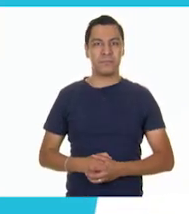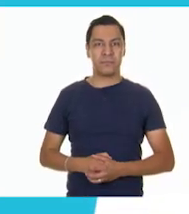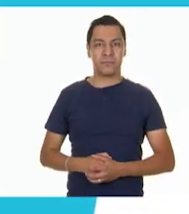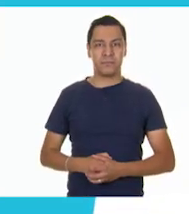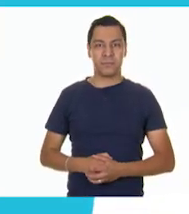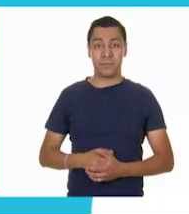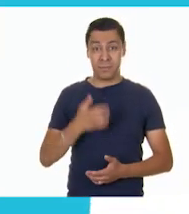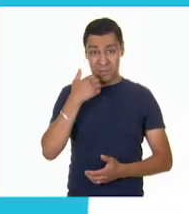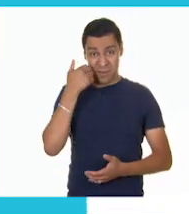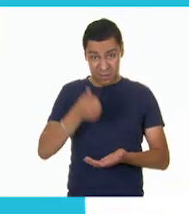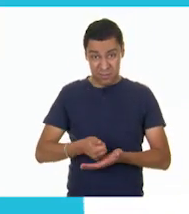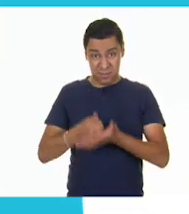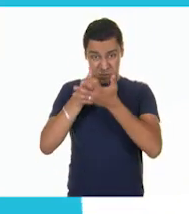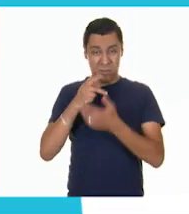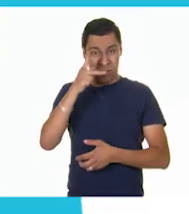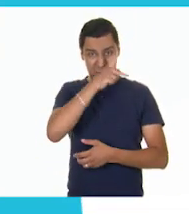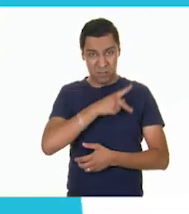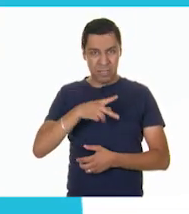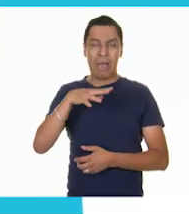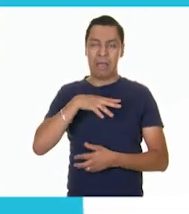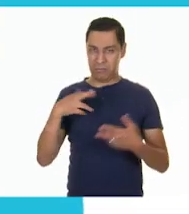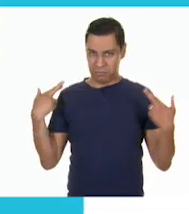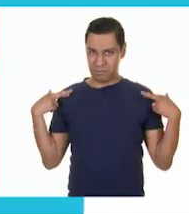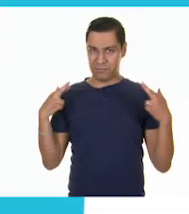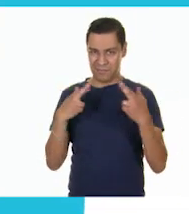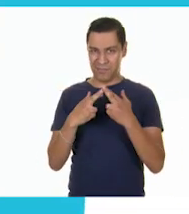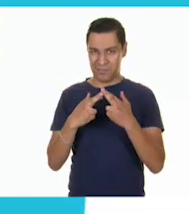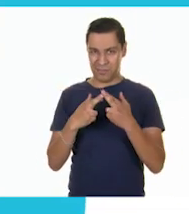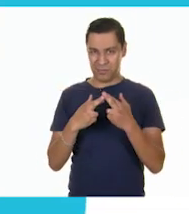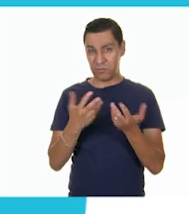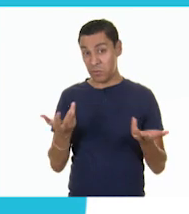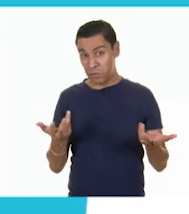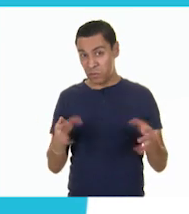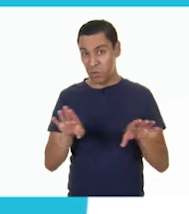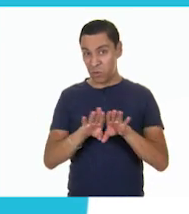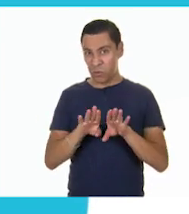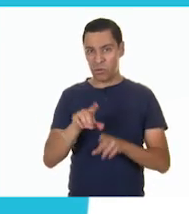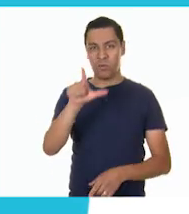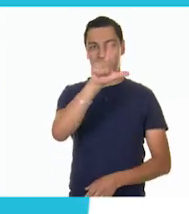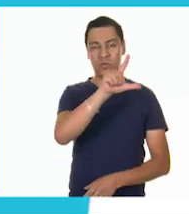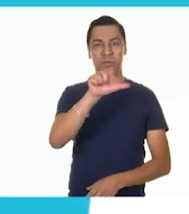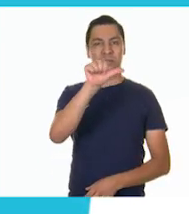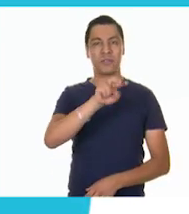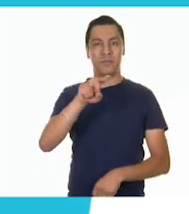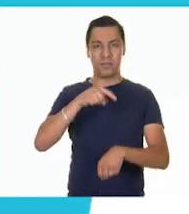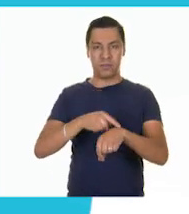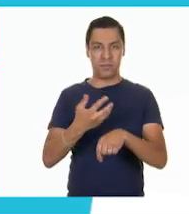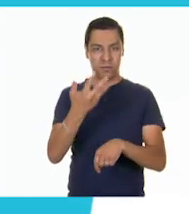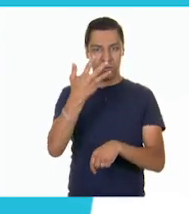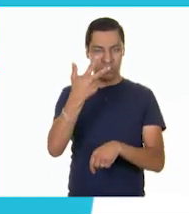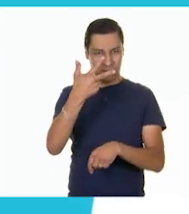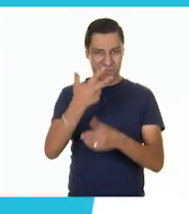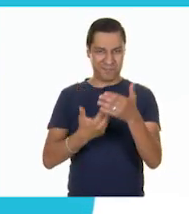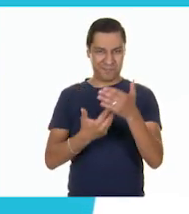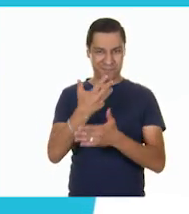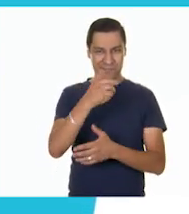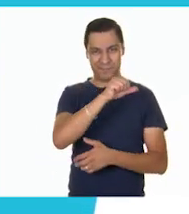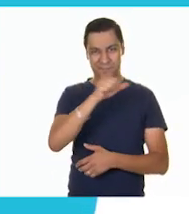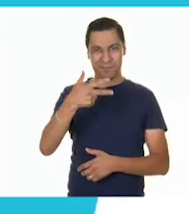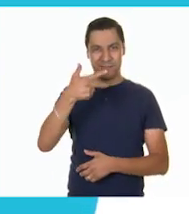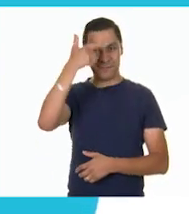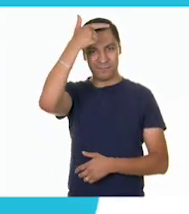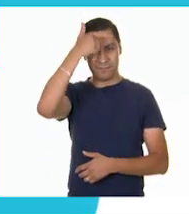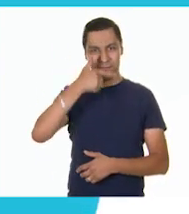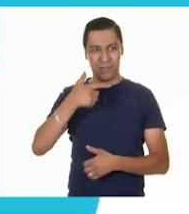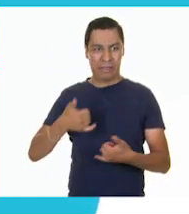Para solicitar apoyo pedagógico, comunícate con maestras y maestros de lunes a viernes, de 8 a 20 horas al teléfono